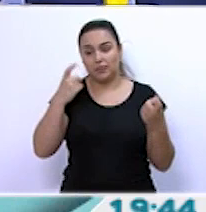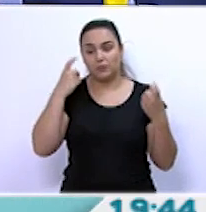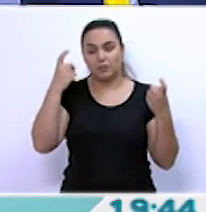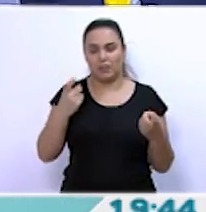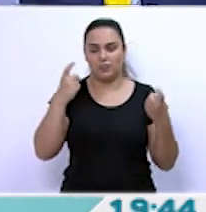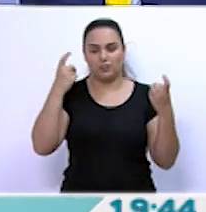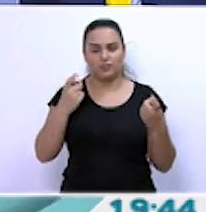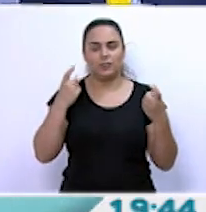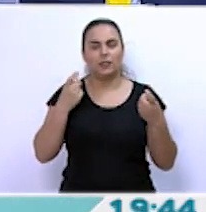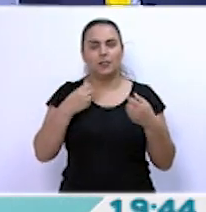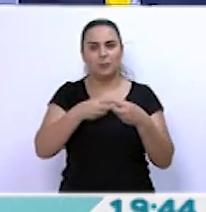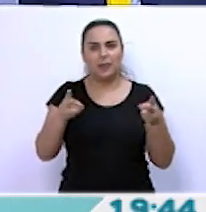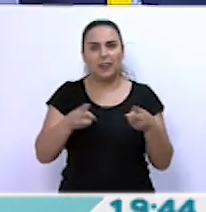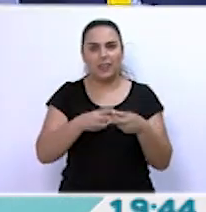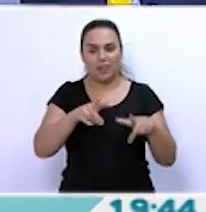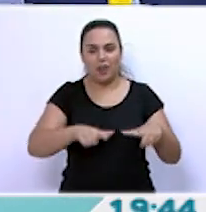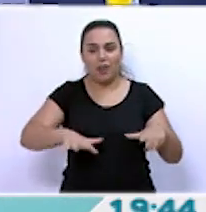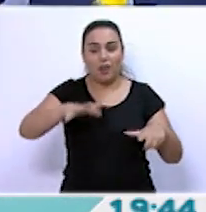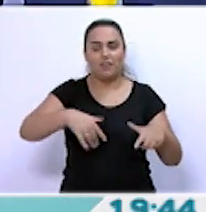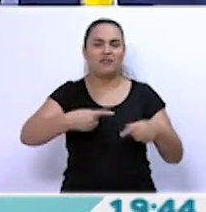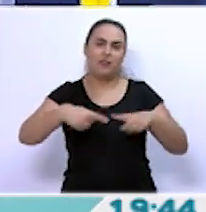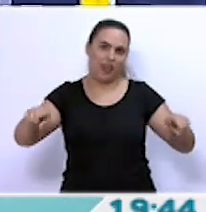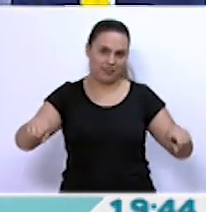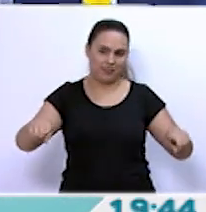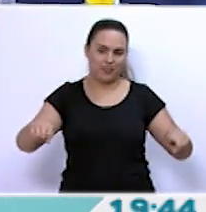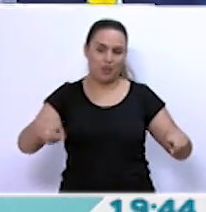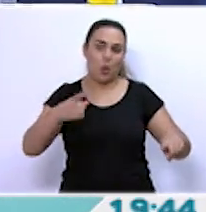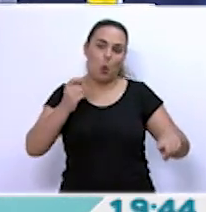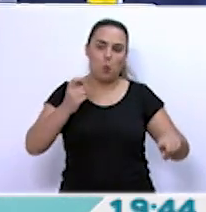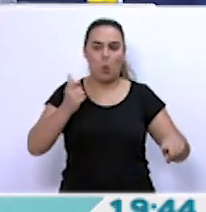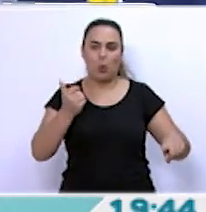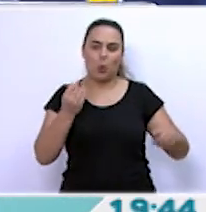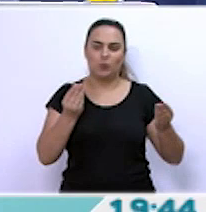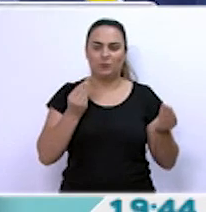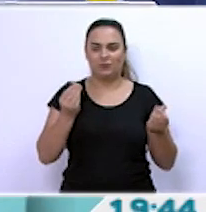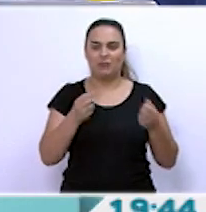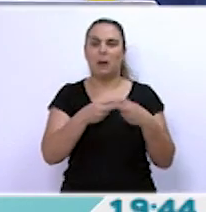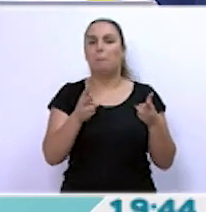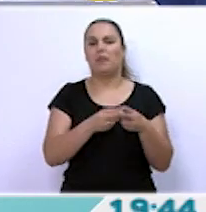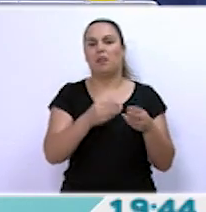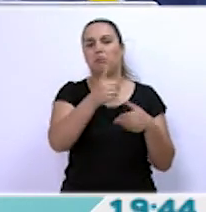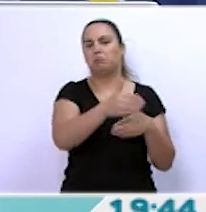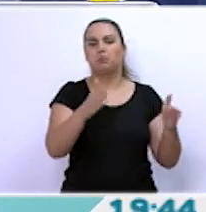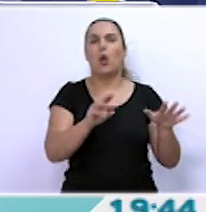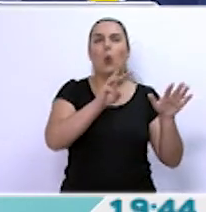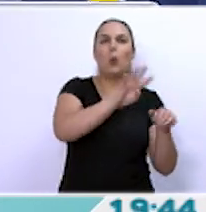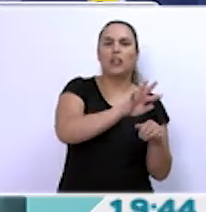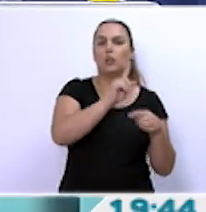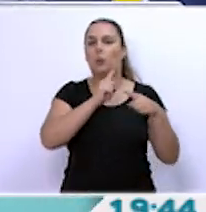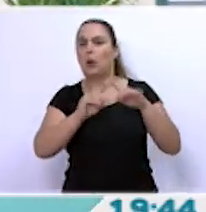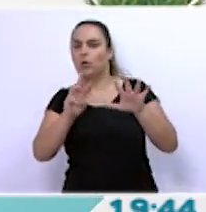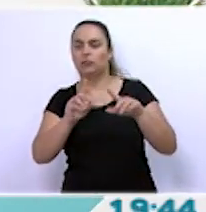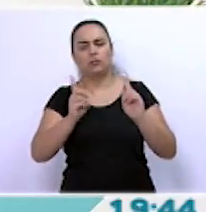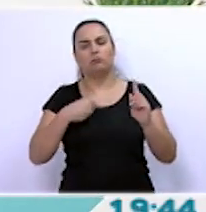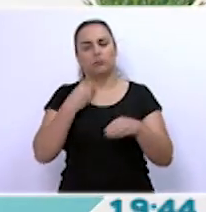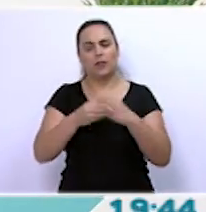hacer piscinas y estanques que sean diferentes. Es un poco salirnos de la piscina de 4x8 de toda la vida, hacer